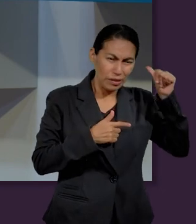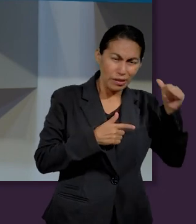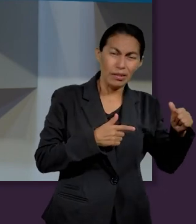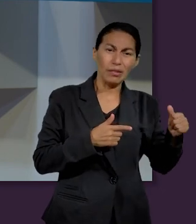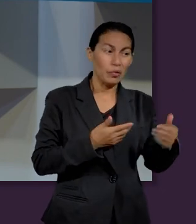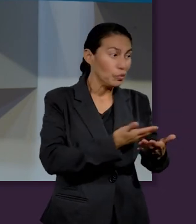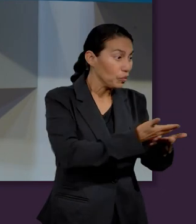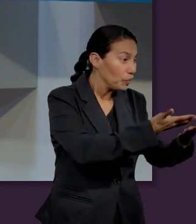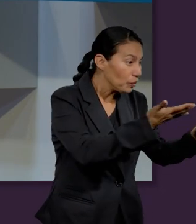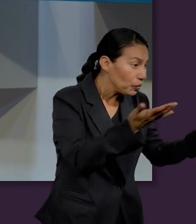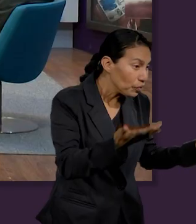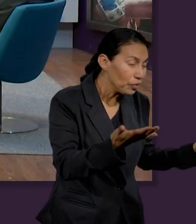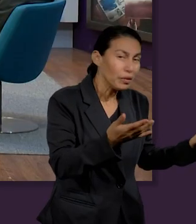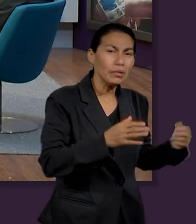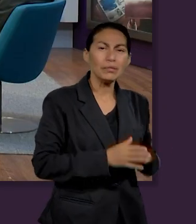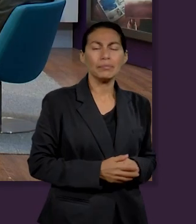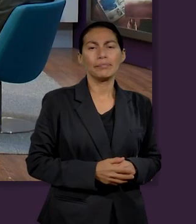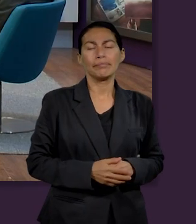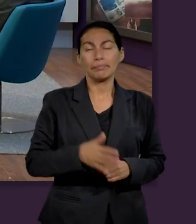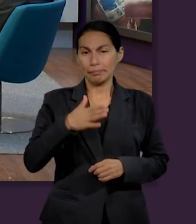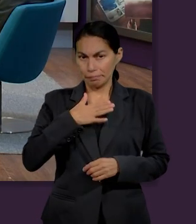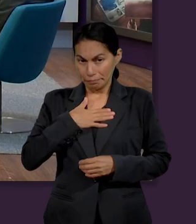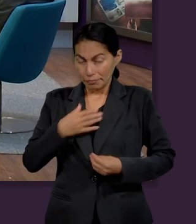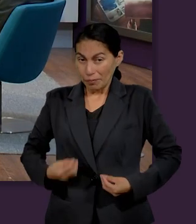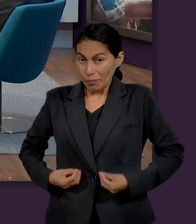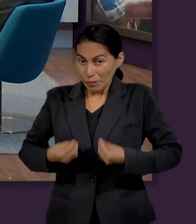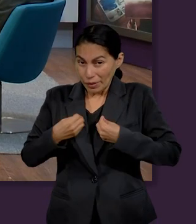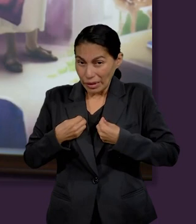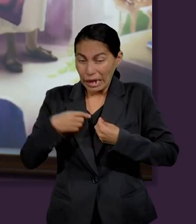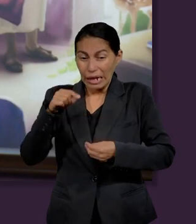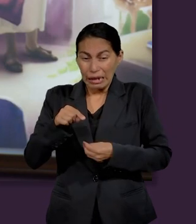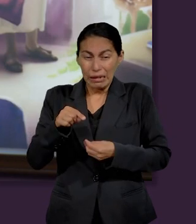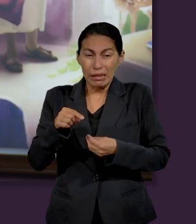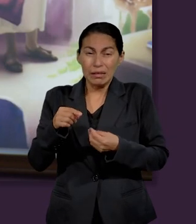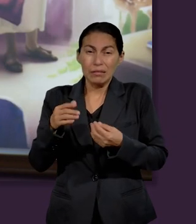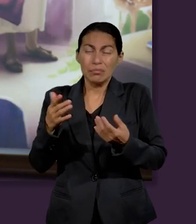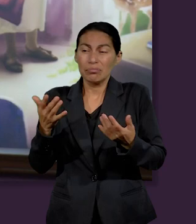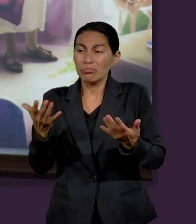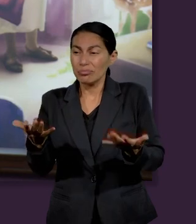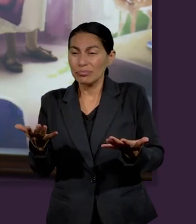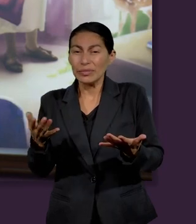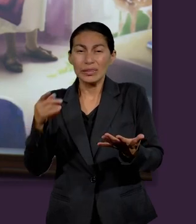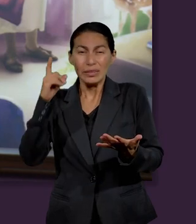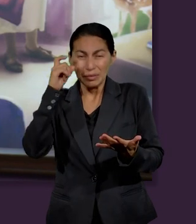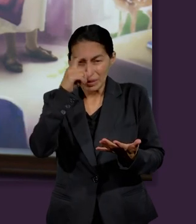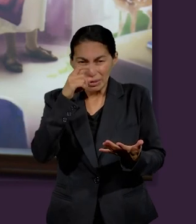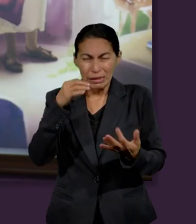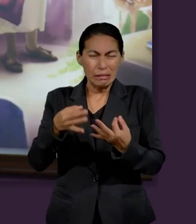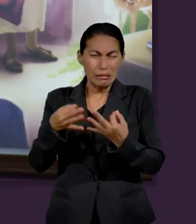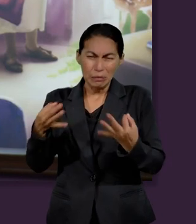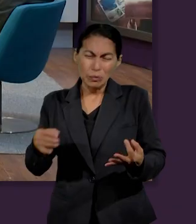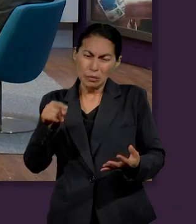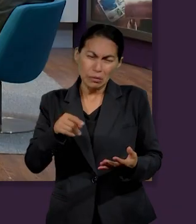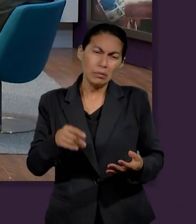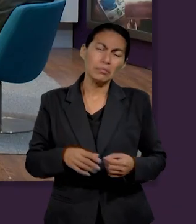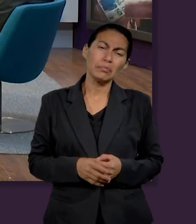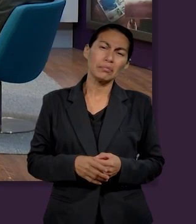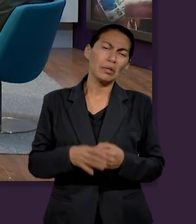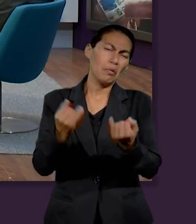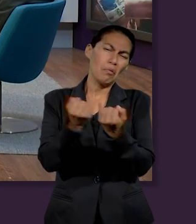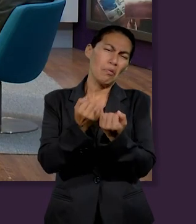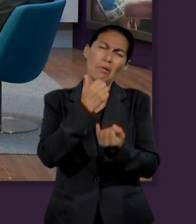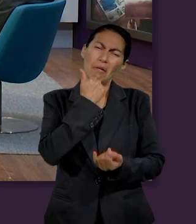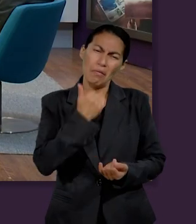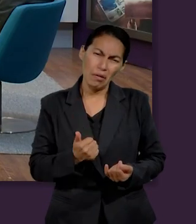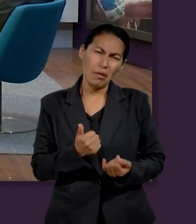nuestra vida vive en un terreno temporal así como lo vimos con Abraham